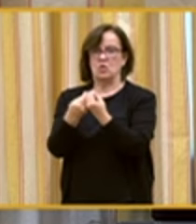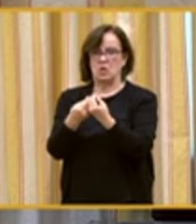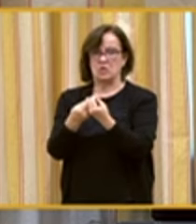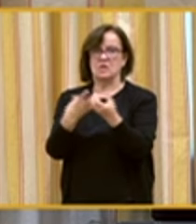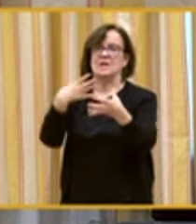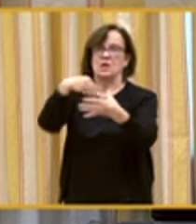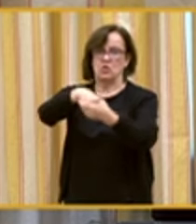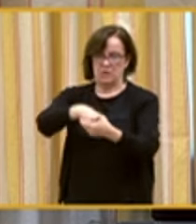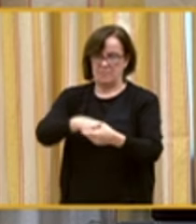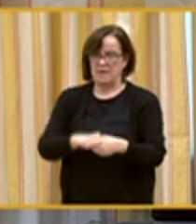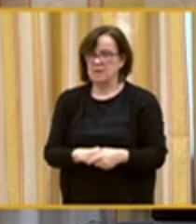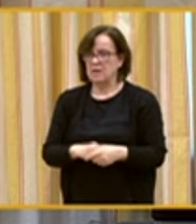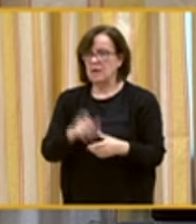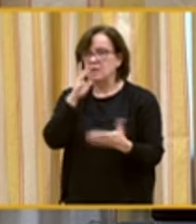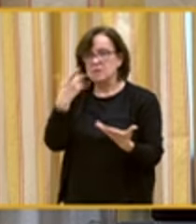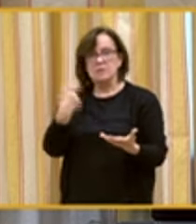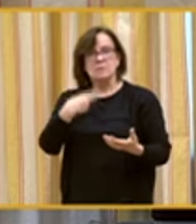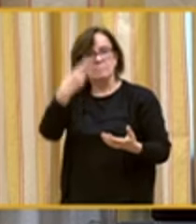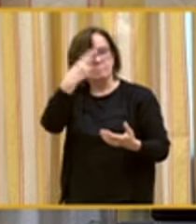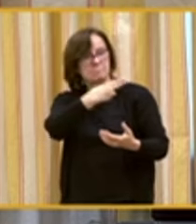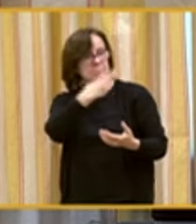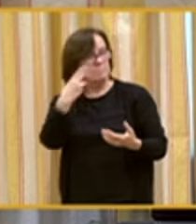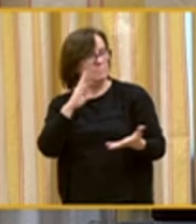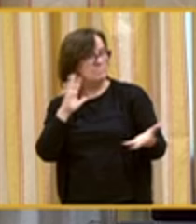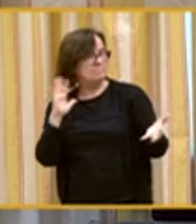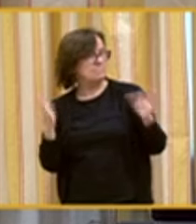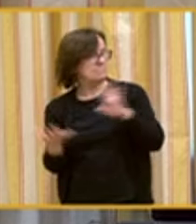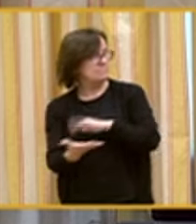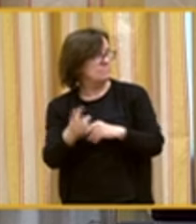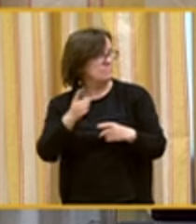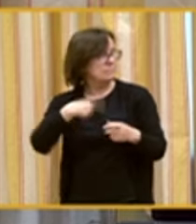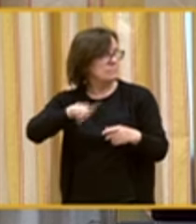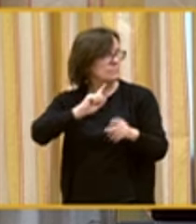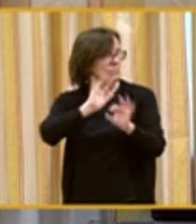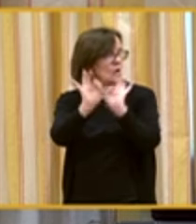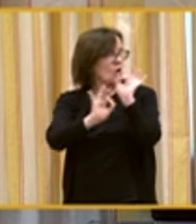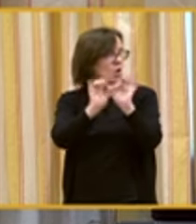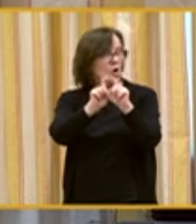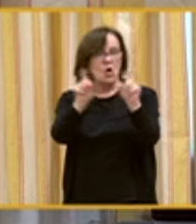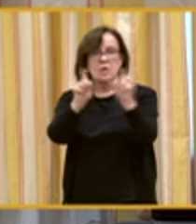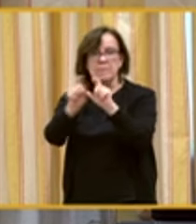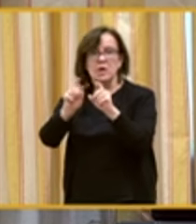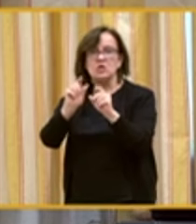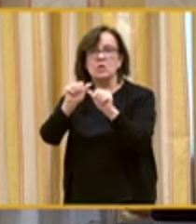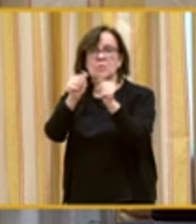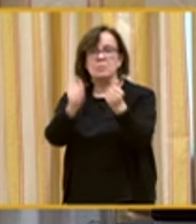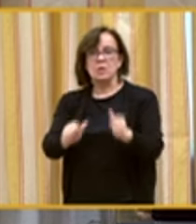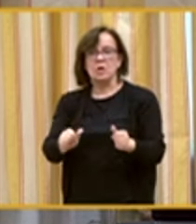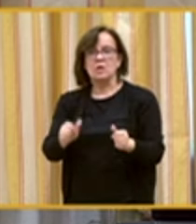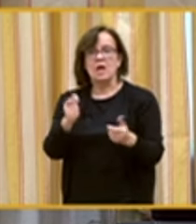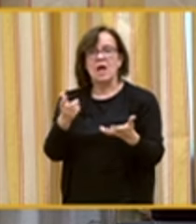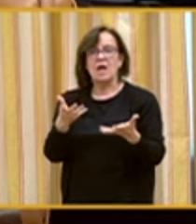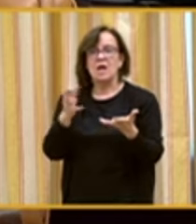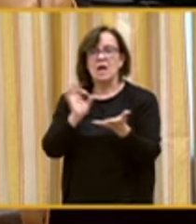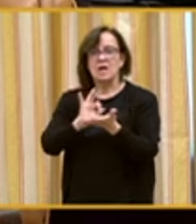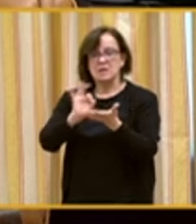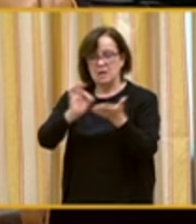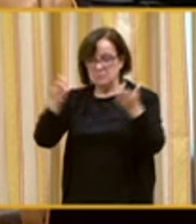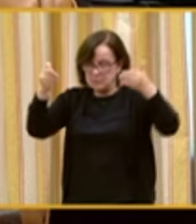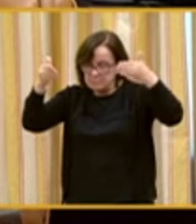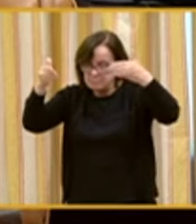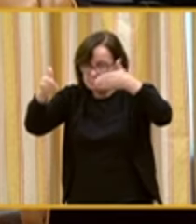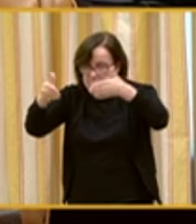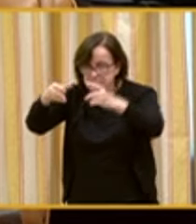inclusivas. Estamos comprometidos en la transformación de nuestras organizaciones y sus modelos a servicios centrados en las